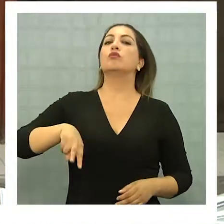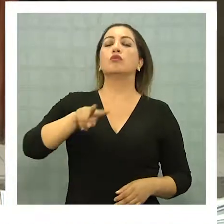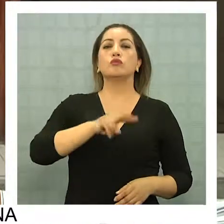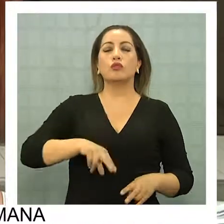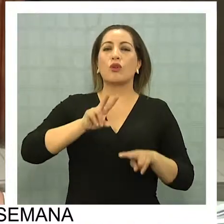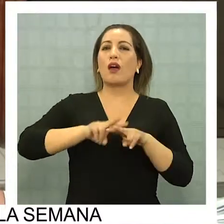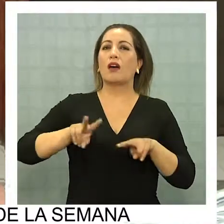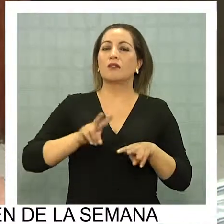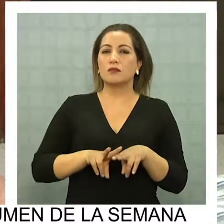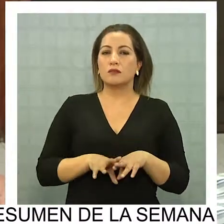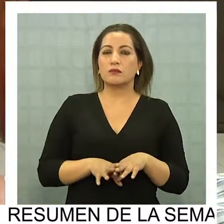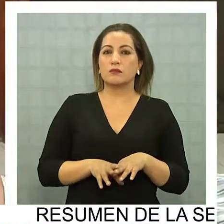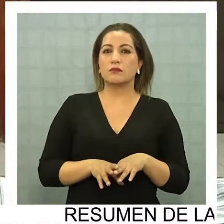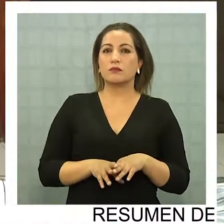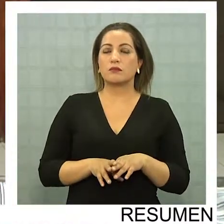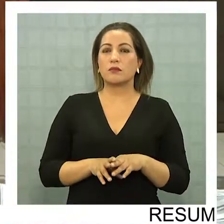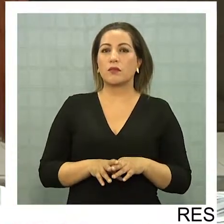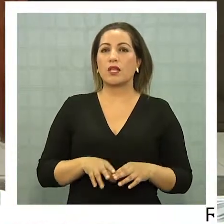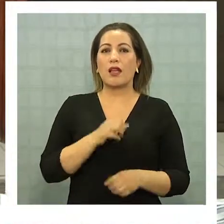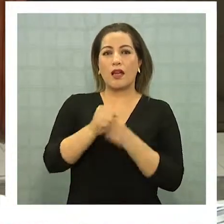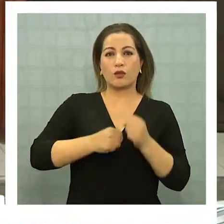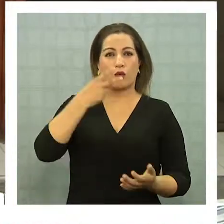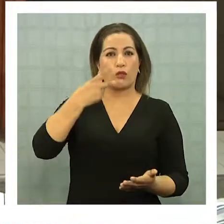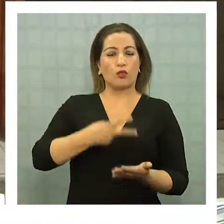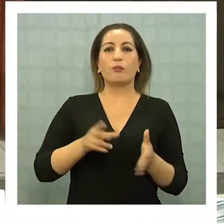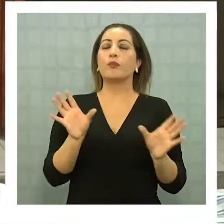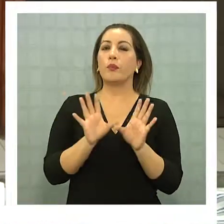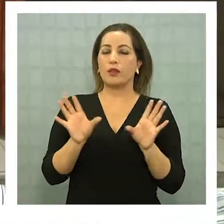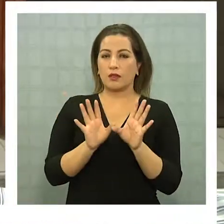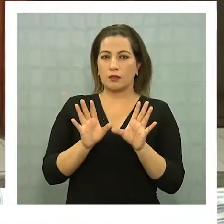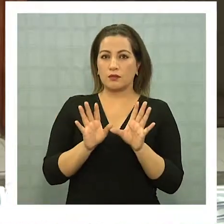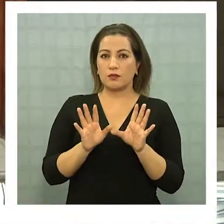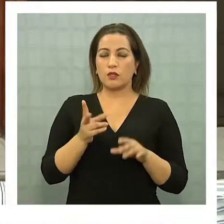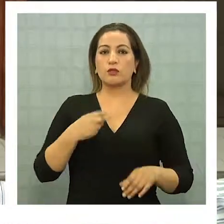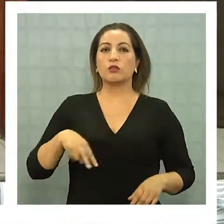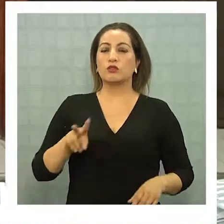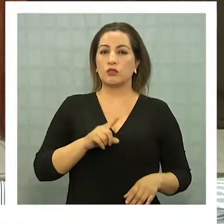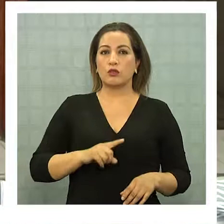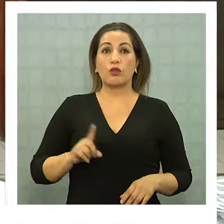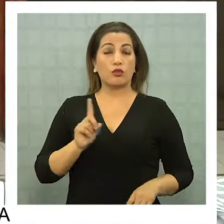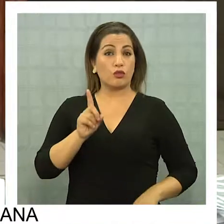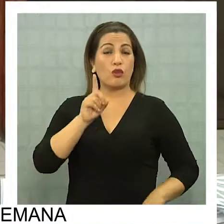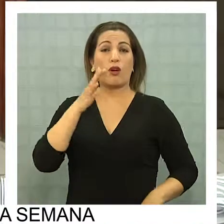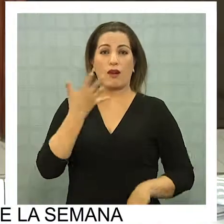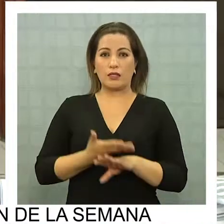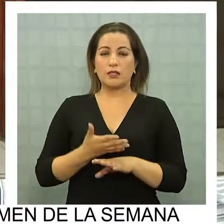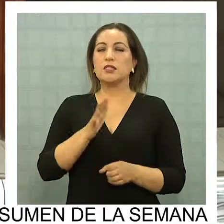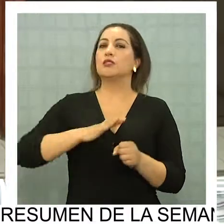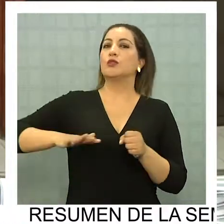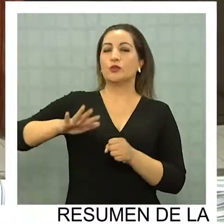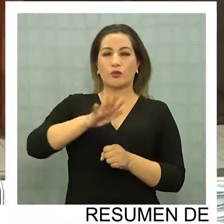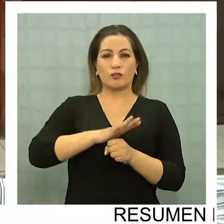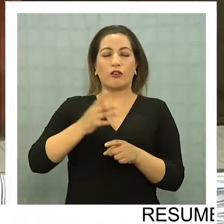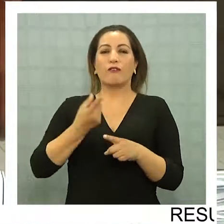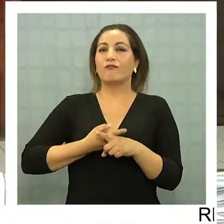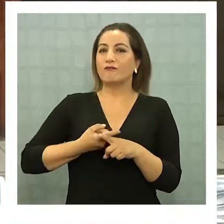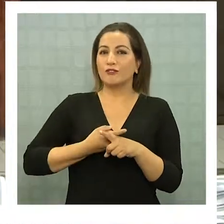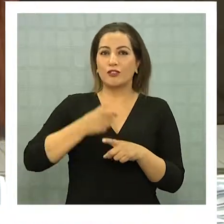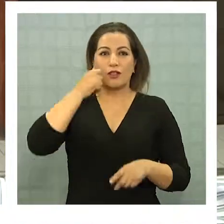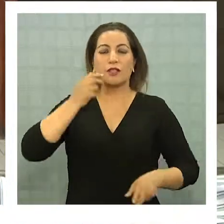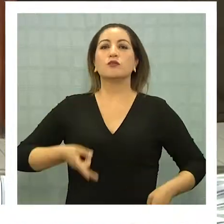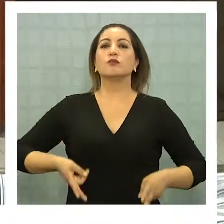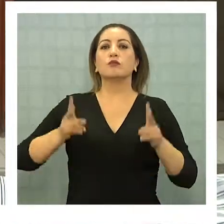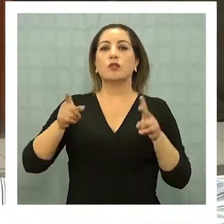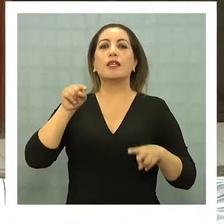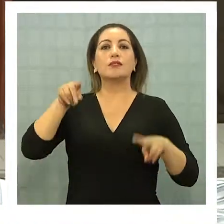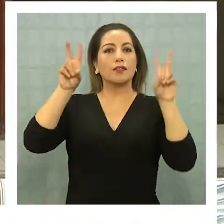creados mucho después, recién en el año 2010, y por tanto nosotros no llevamos casos de violaciones a los derechos humanos, pero sí